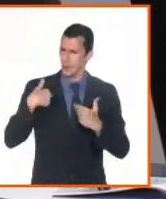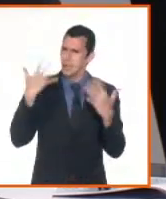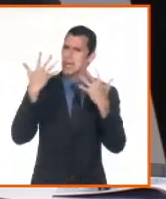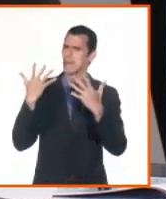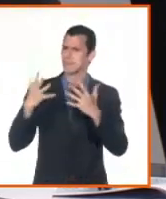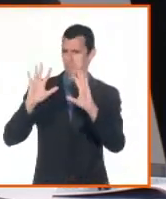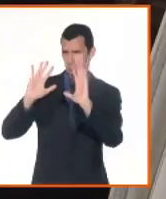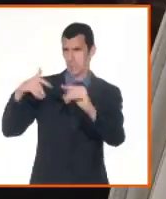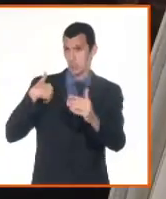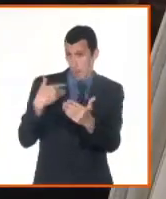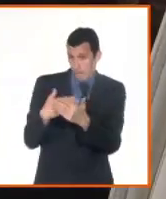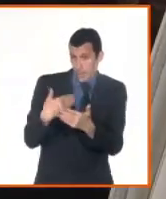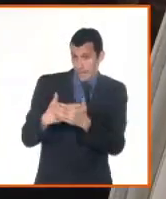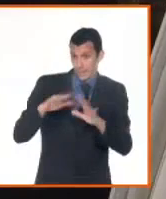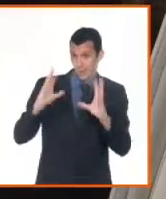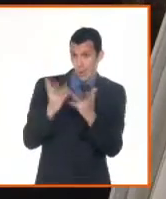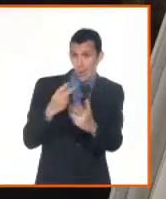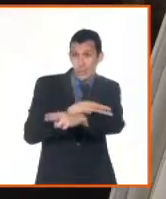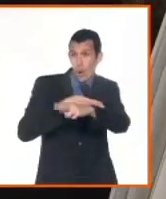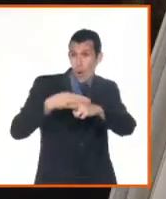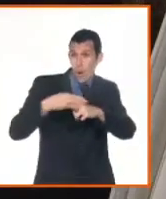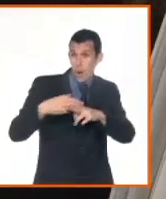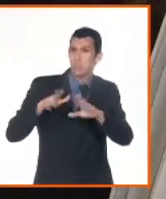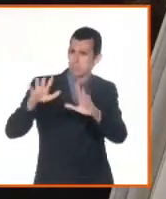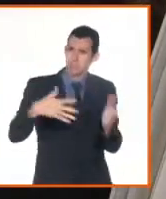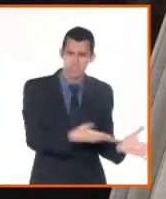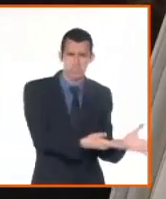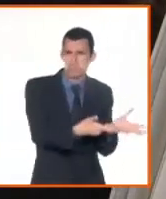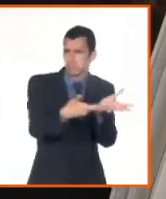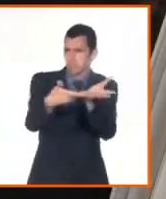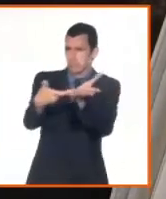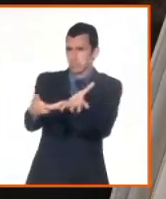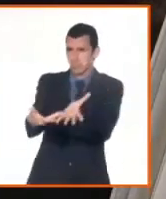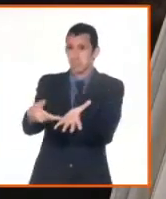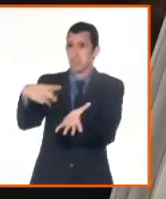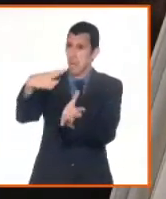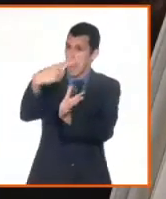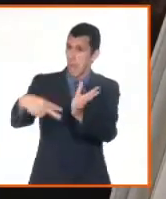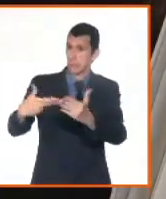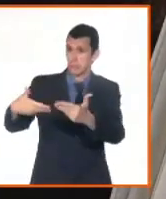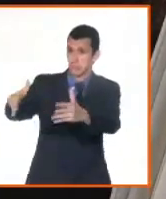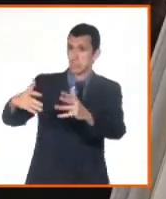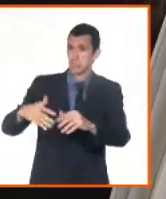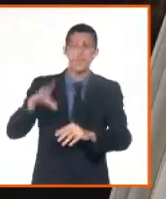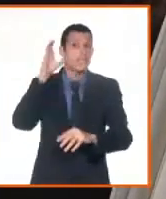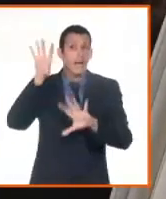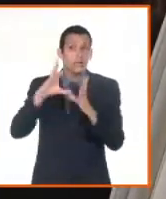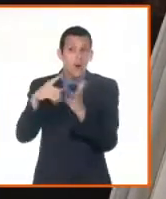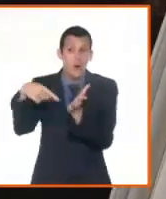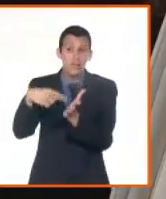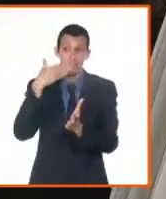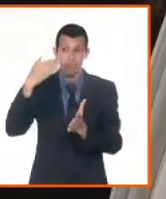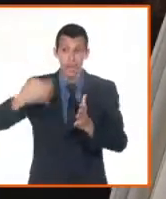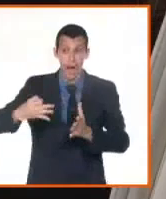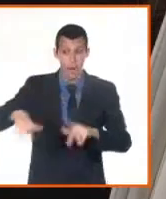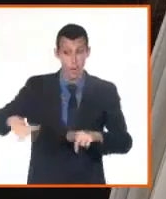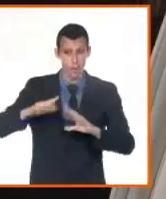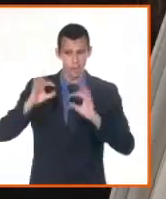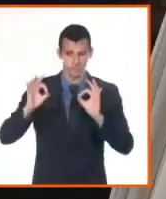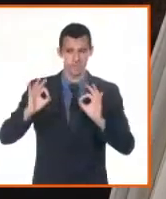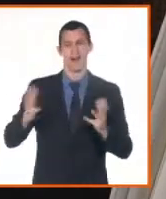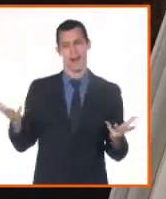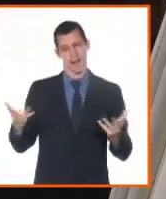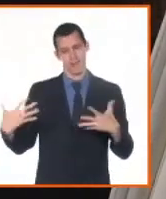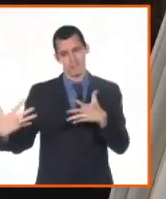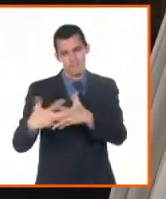jurídica. ¿Hacia el futuro tendremos un registro mercantil único en el país? Es decir, no estarán separadas las entidades estatales de las entidades no